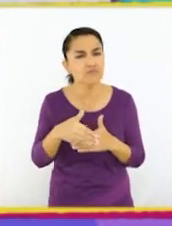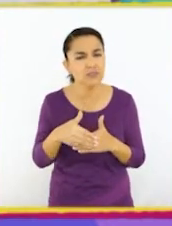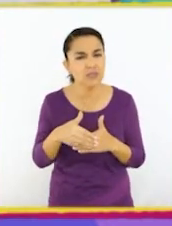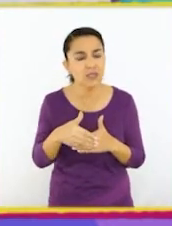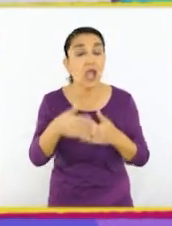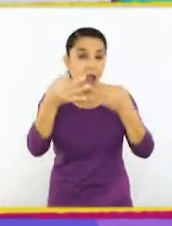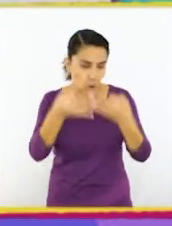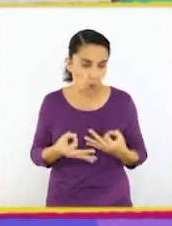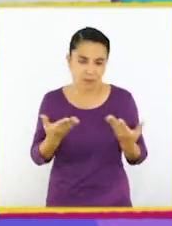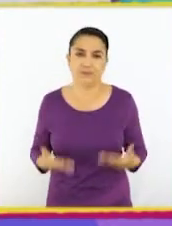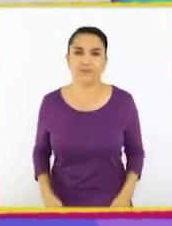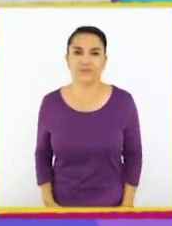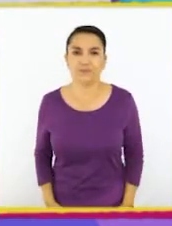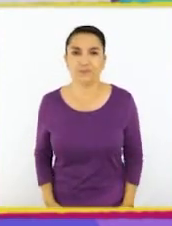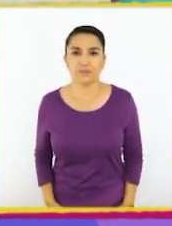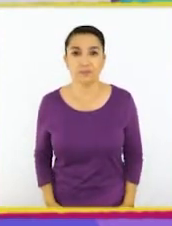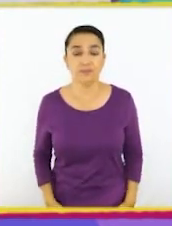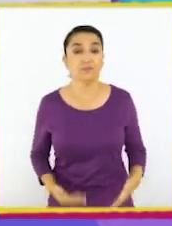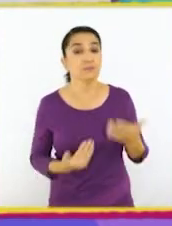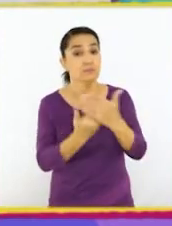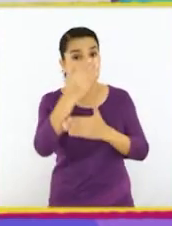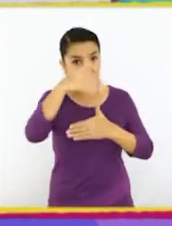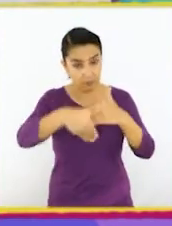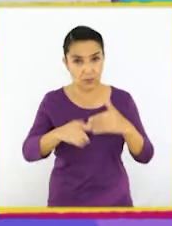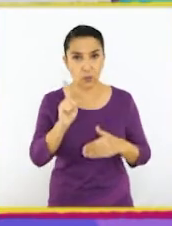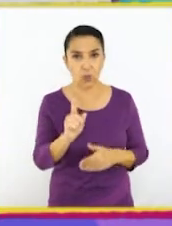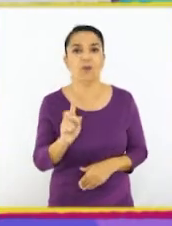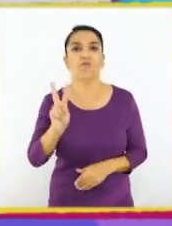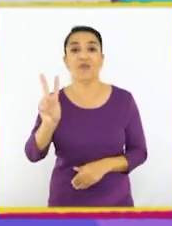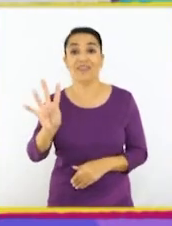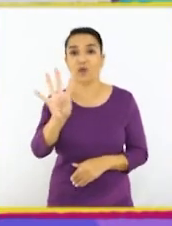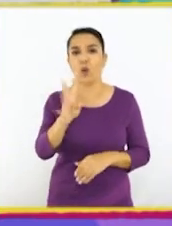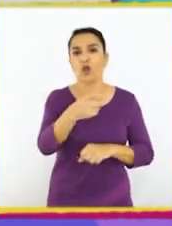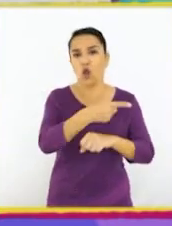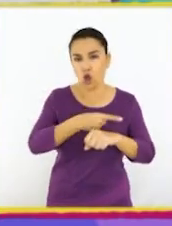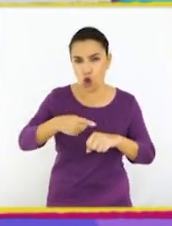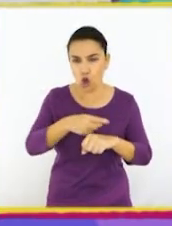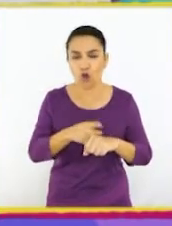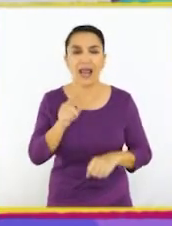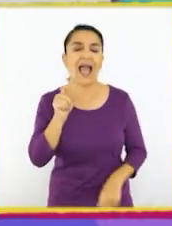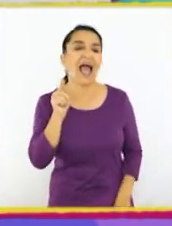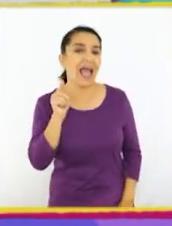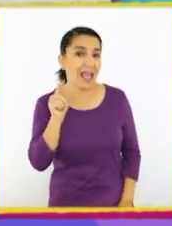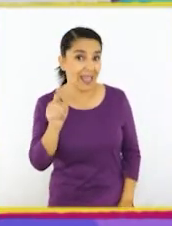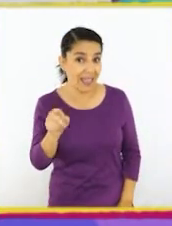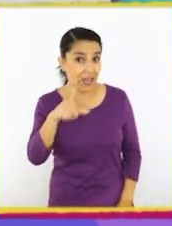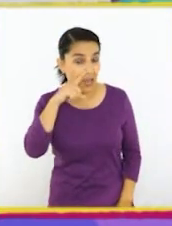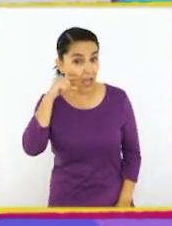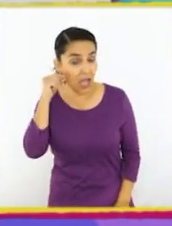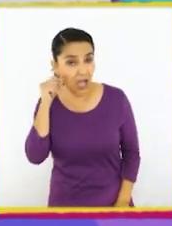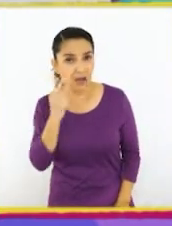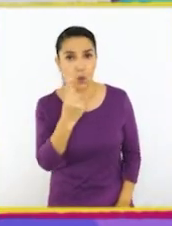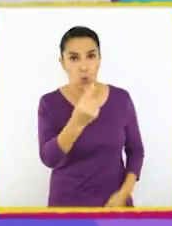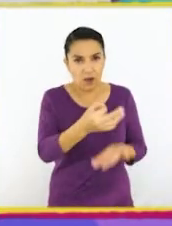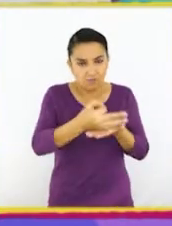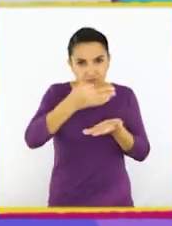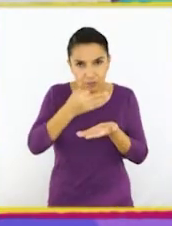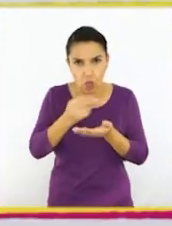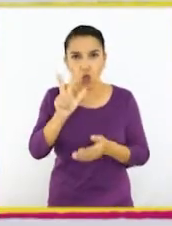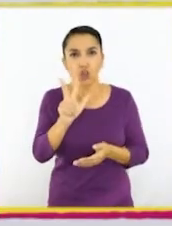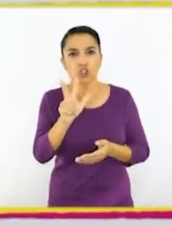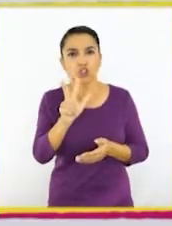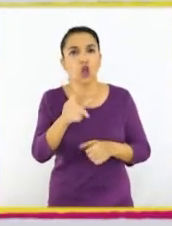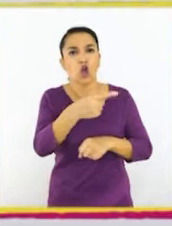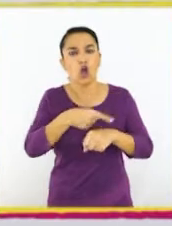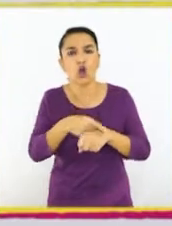A ver, calculemos. Si un día tiene 24 horas y él se tiene que tomar una cada ocho horas,